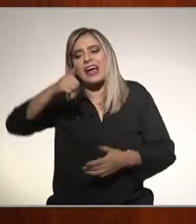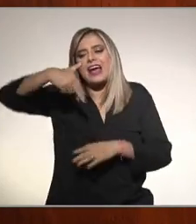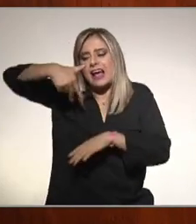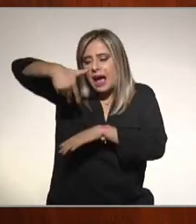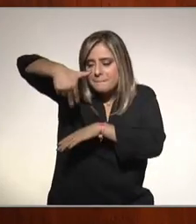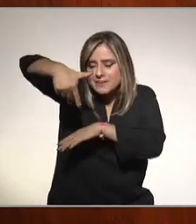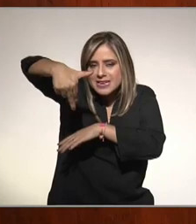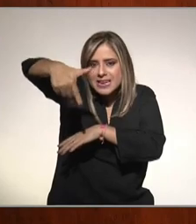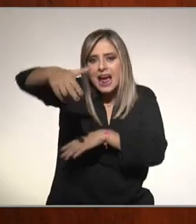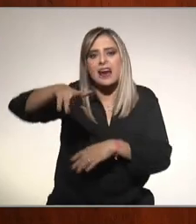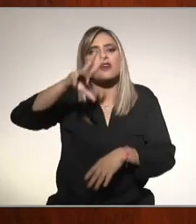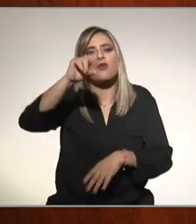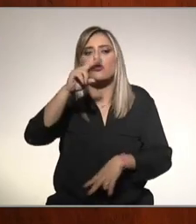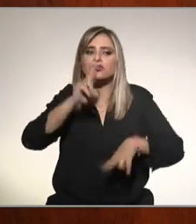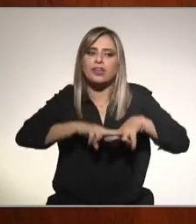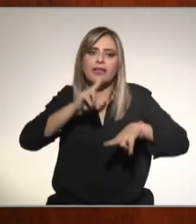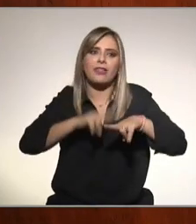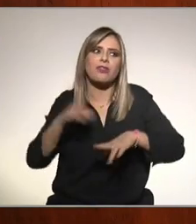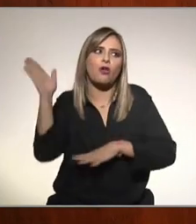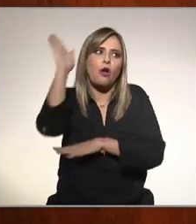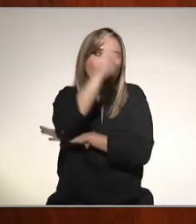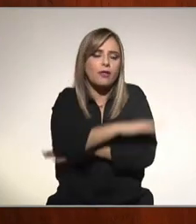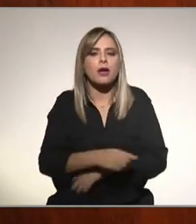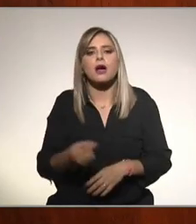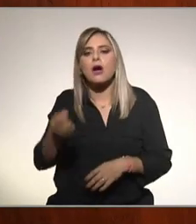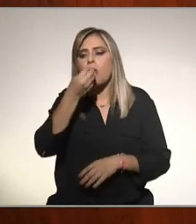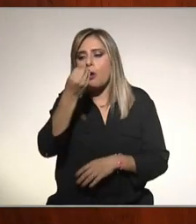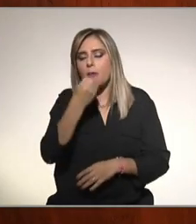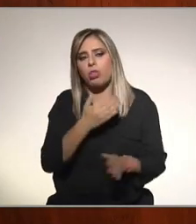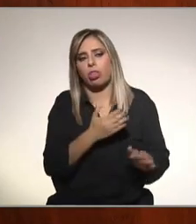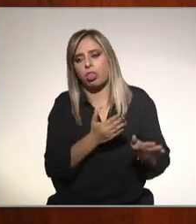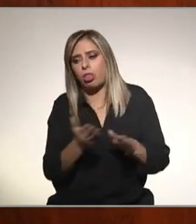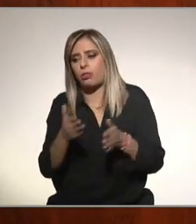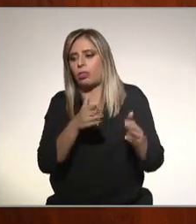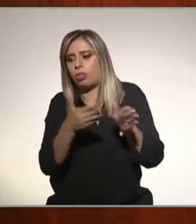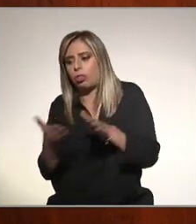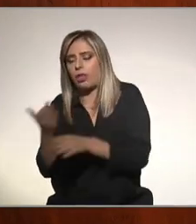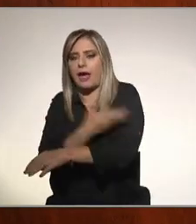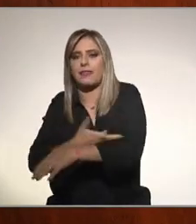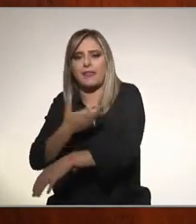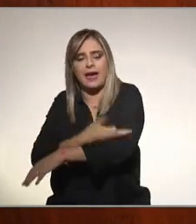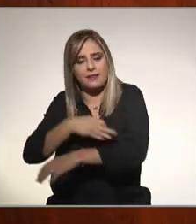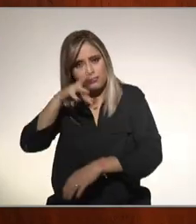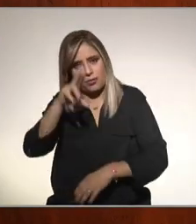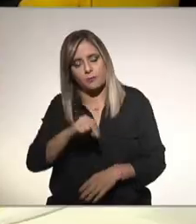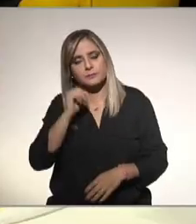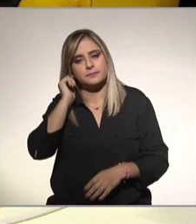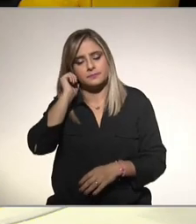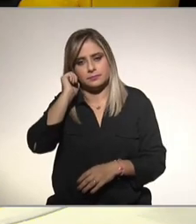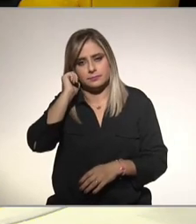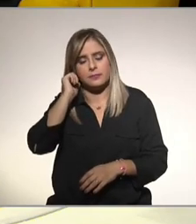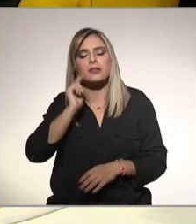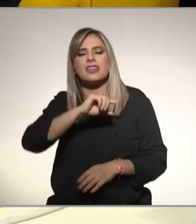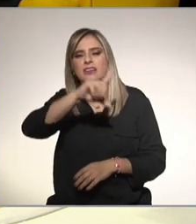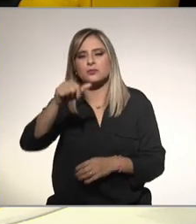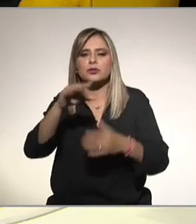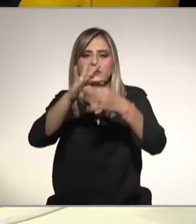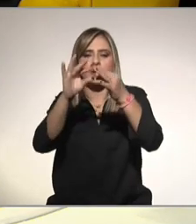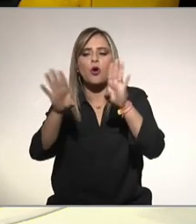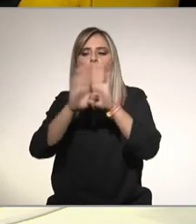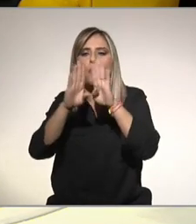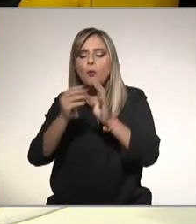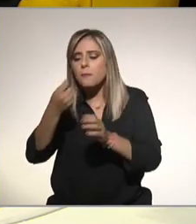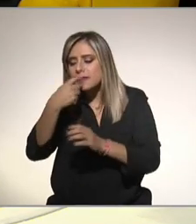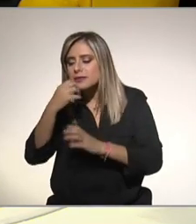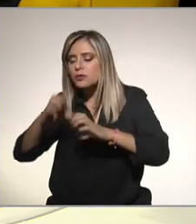luego no estar sentado no comer a 10 horas por ahí podemos empezar ahorita y más tarde vamos a hablar del tratamiento y la prevención pero